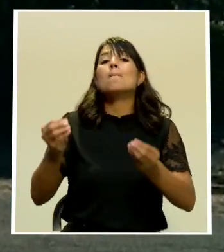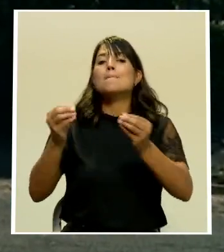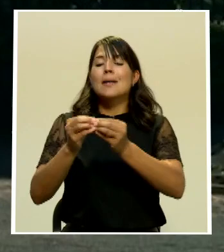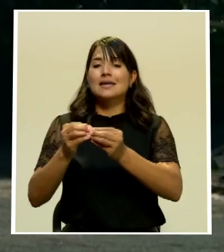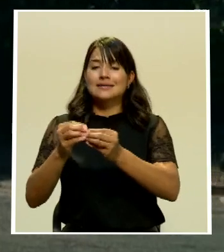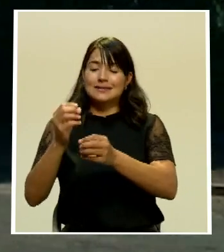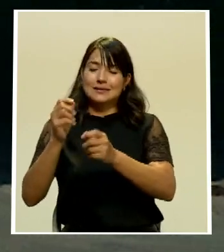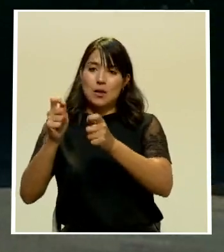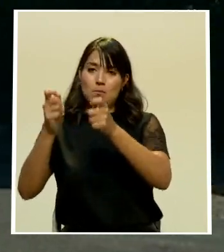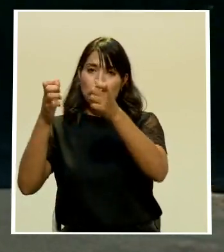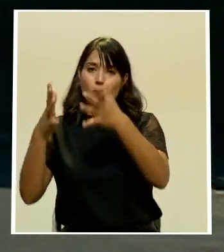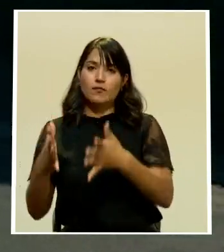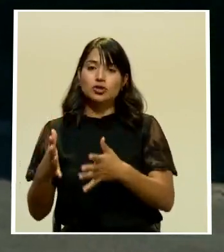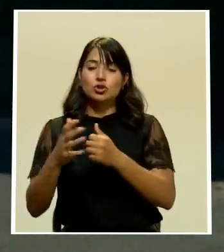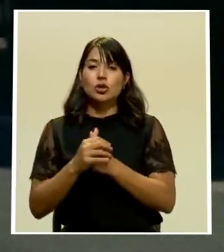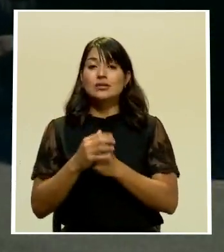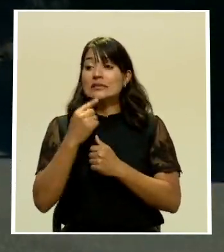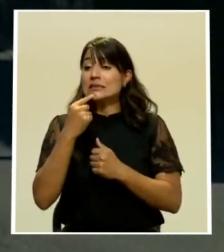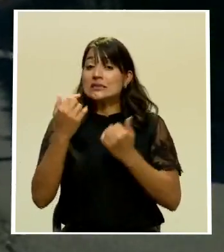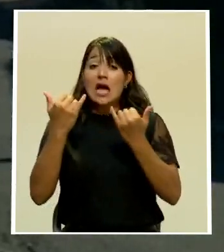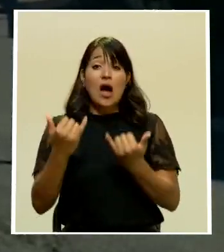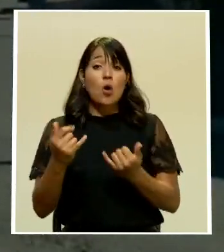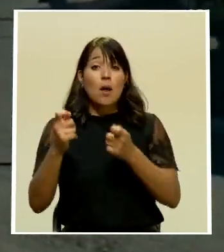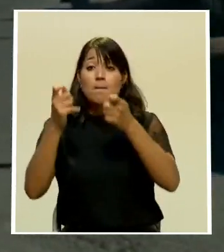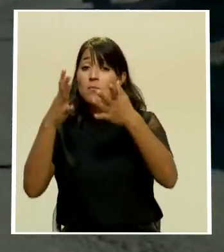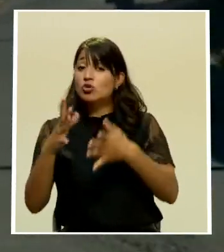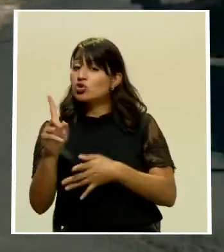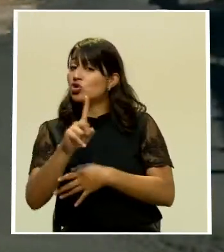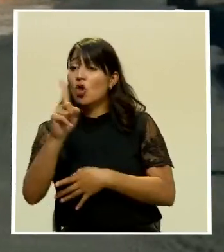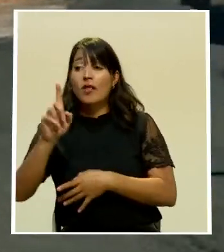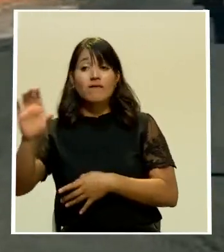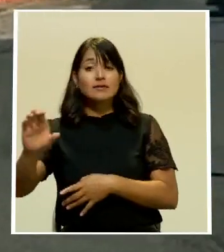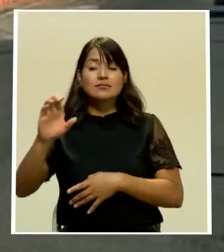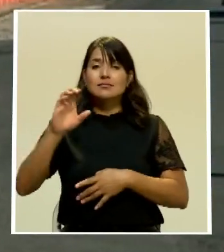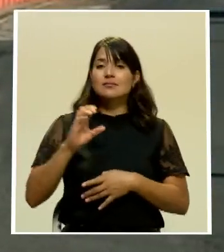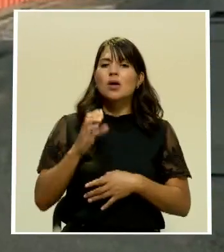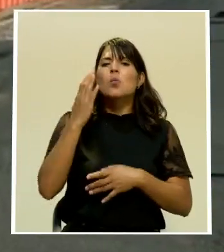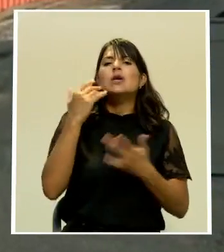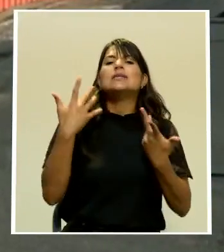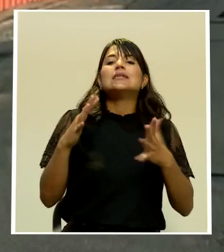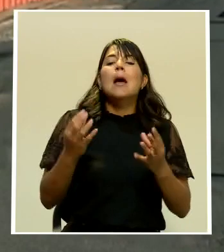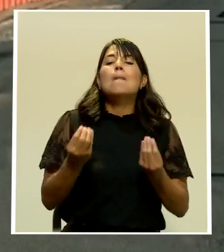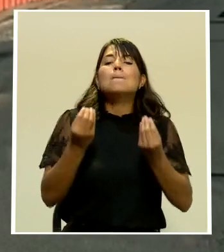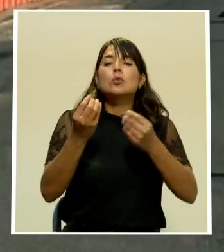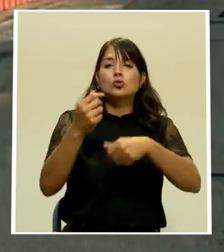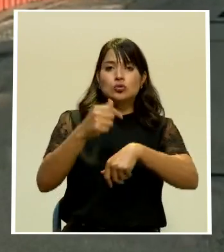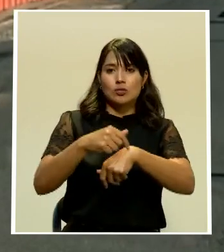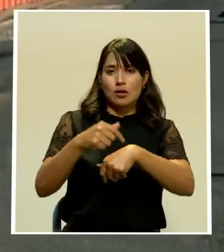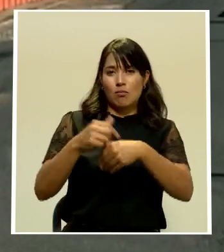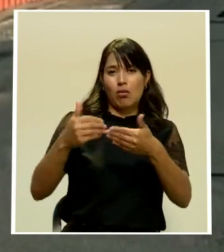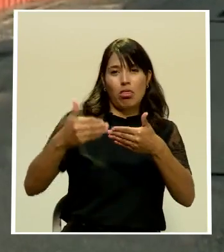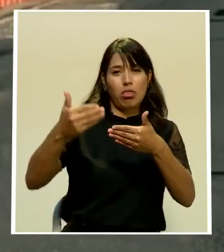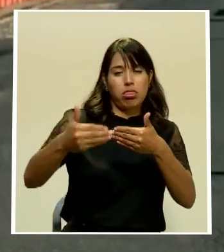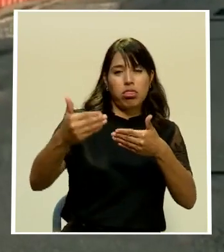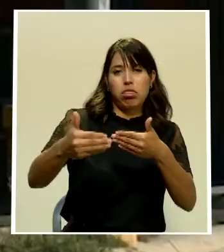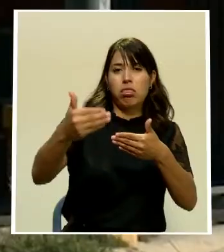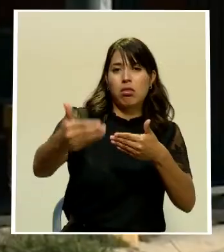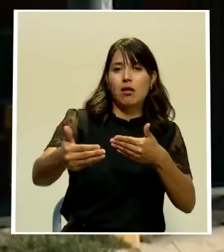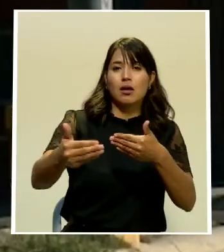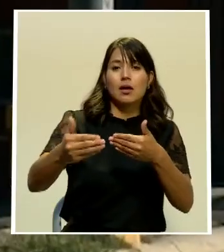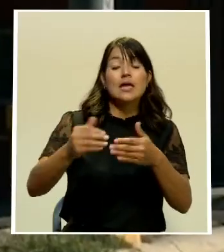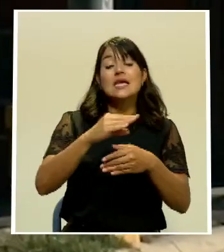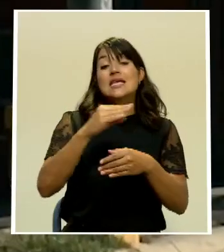adaptación en el tiempo y las condiciones técnicas del sistema Integra 2, el cual no aplica el